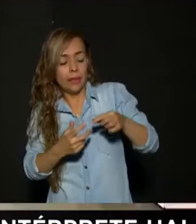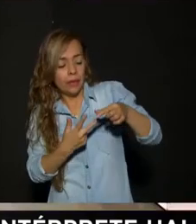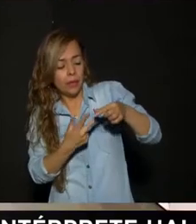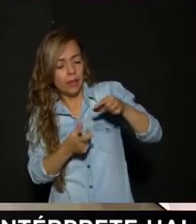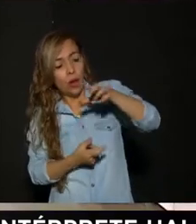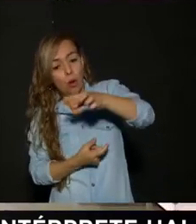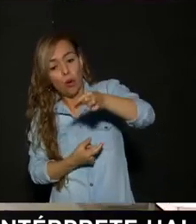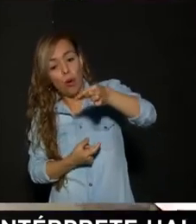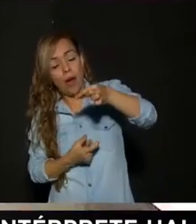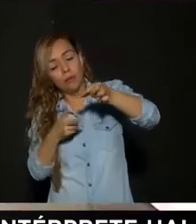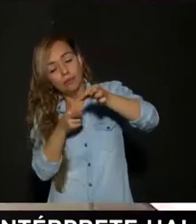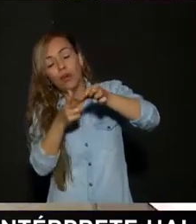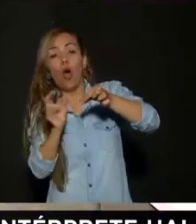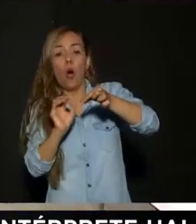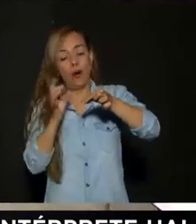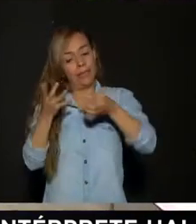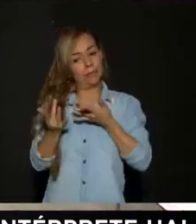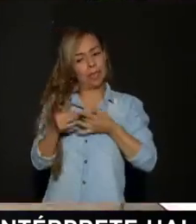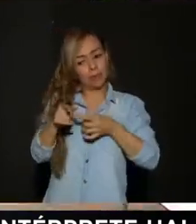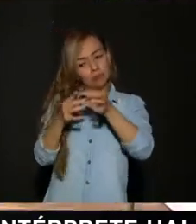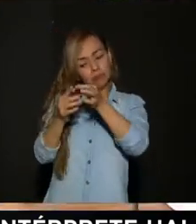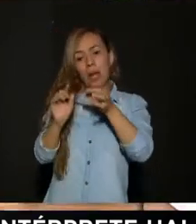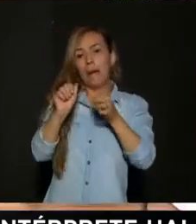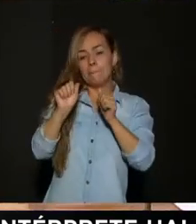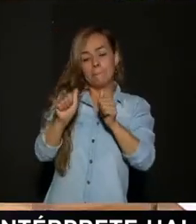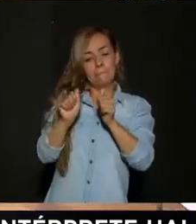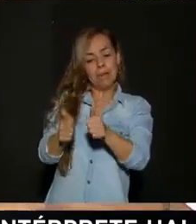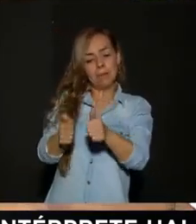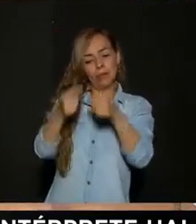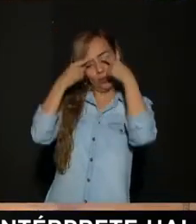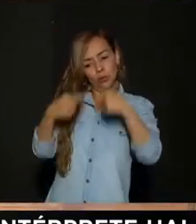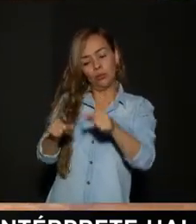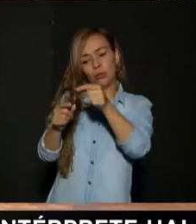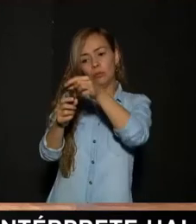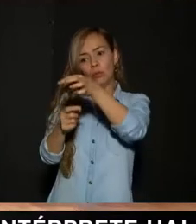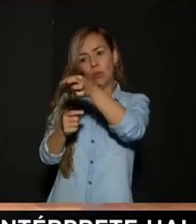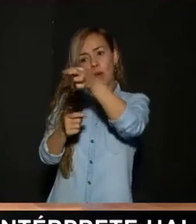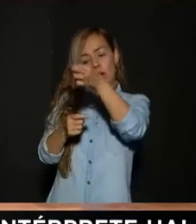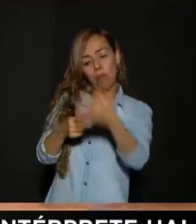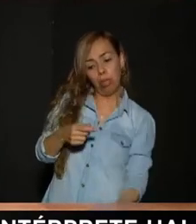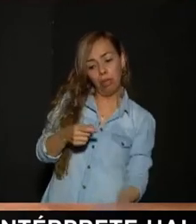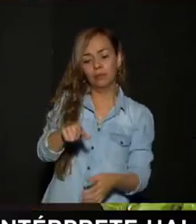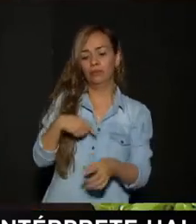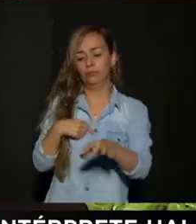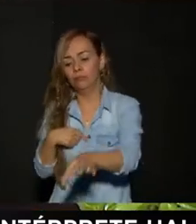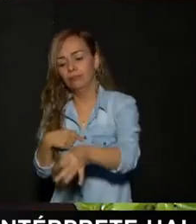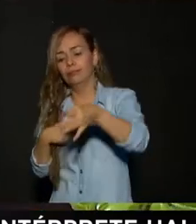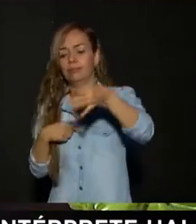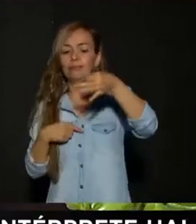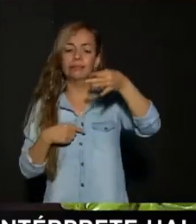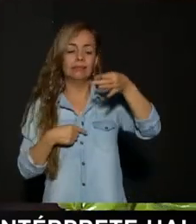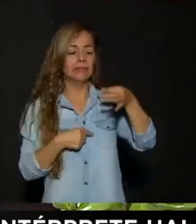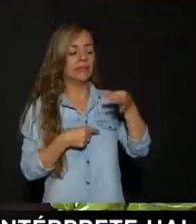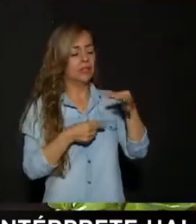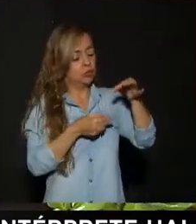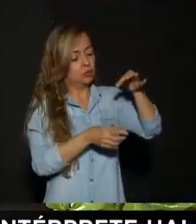O si se le caen O si se caen Porque ellas siempre Tienden a Esfoliarse en bastante Entonces Si se le cae una hojita Simplemente la